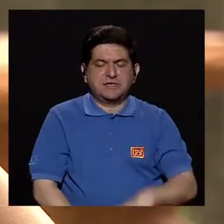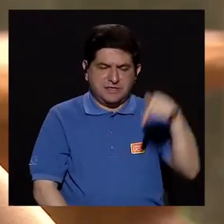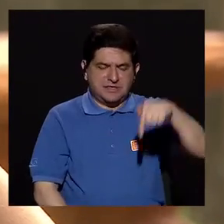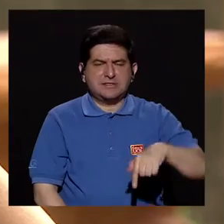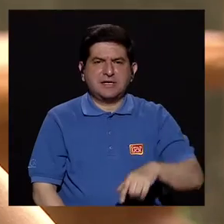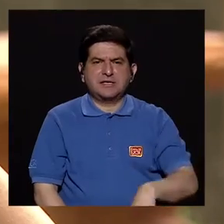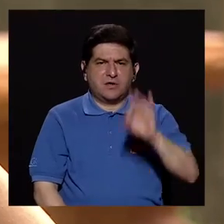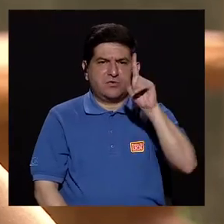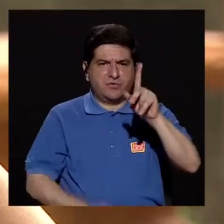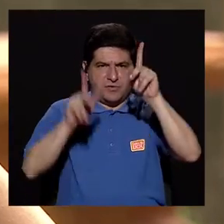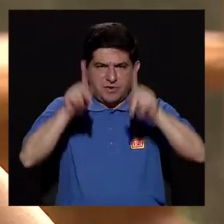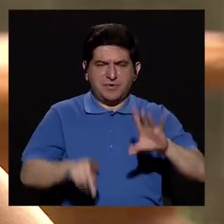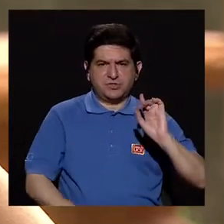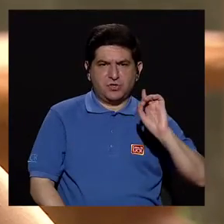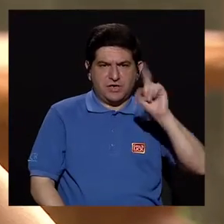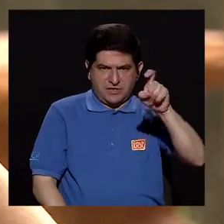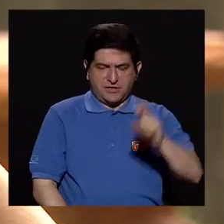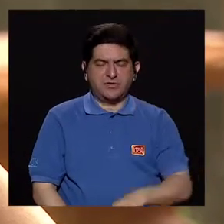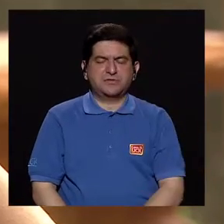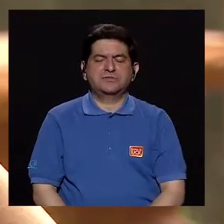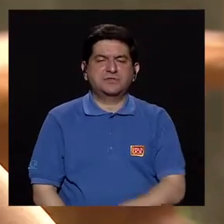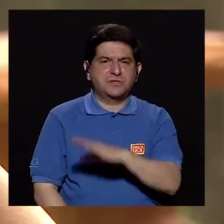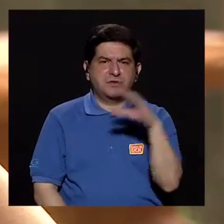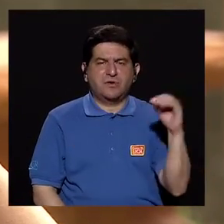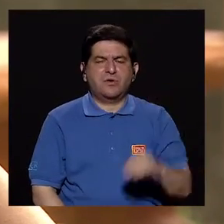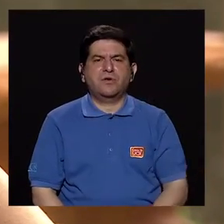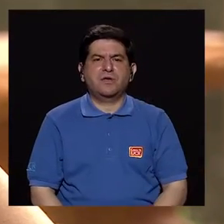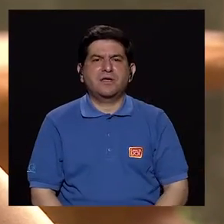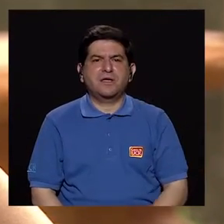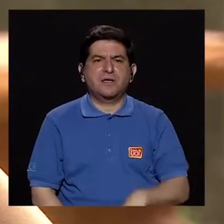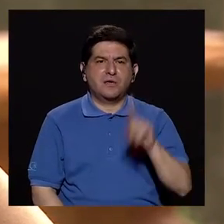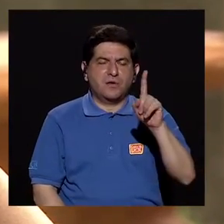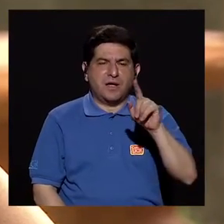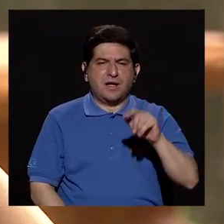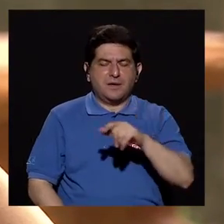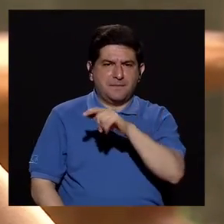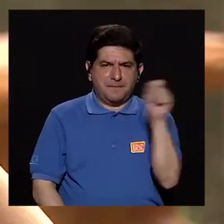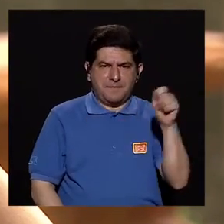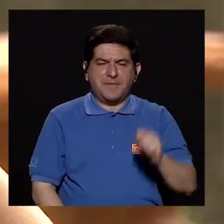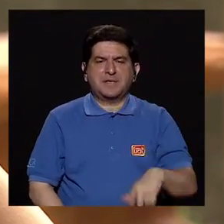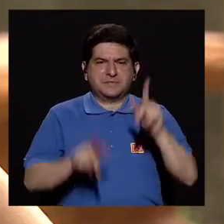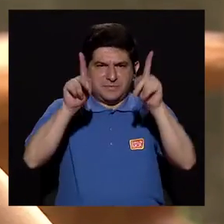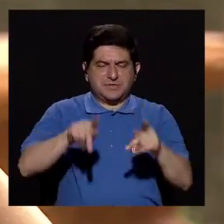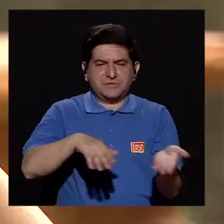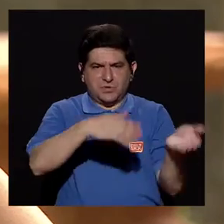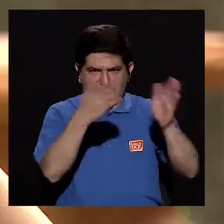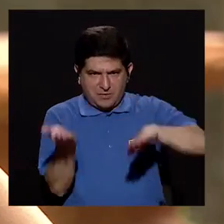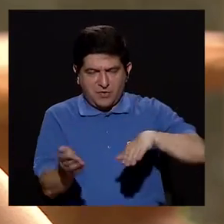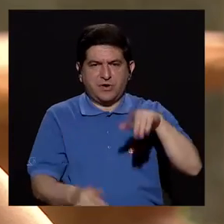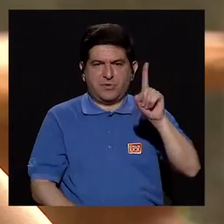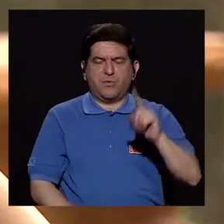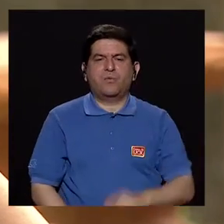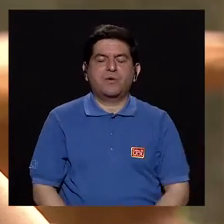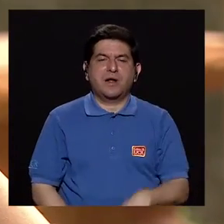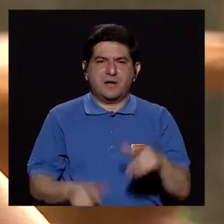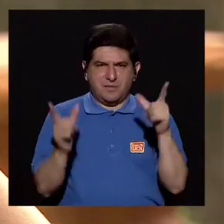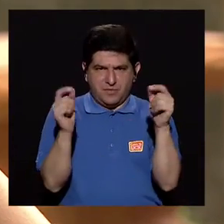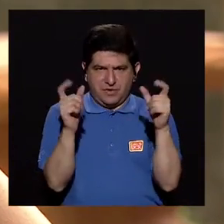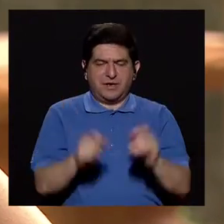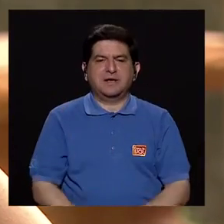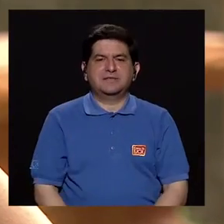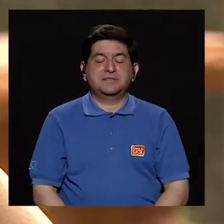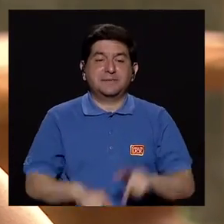persona con melanoma y cada mes se mueren tres personas por melanoma. Entonces, eso es lo complicado.